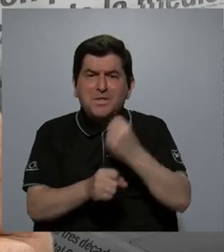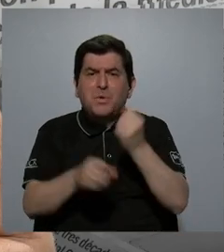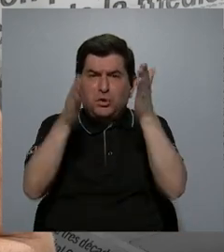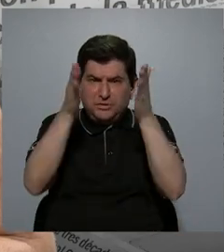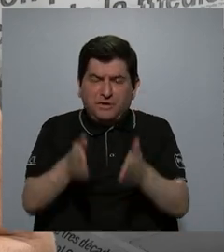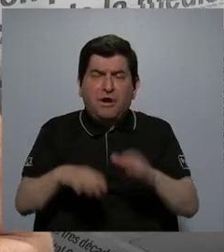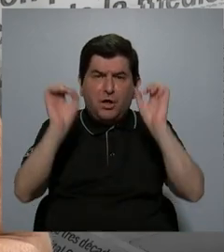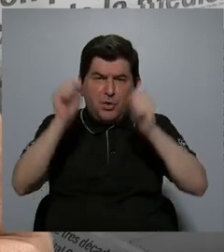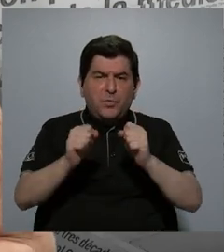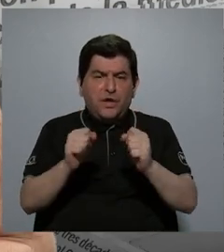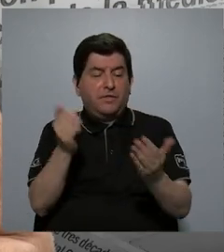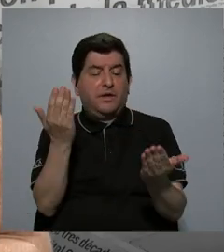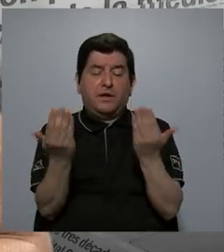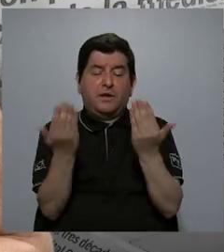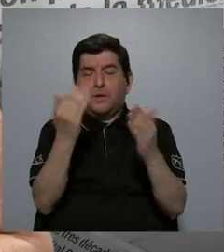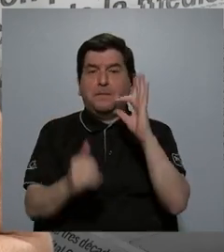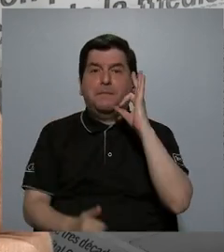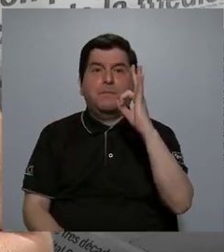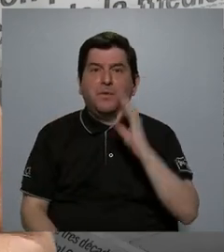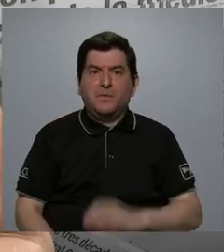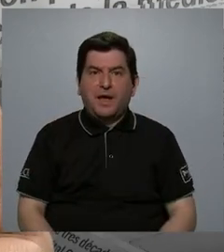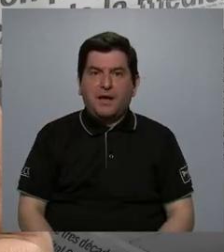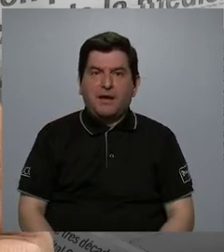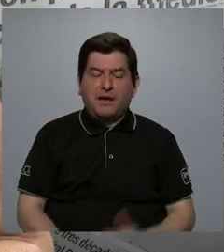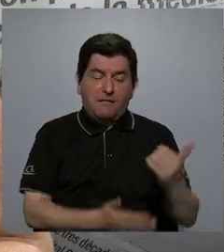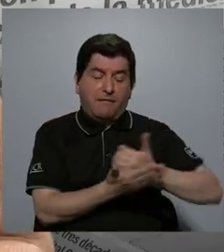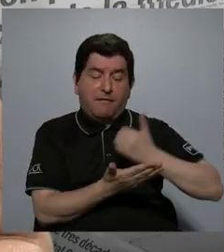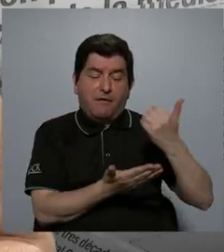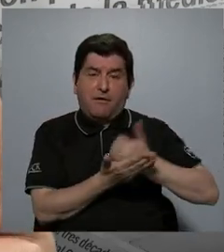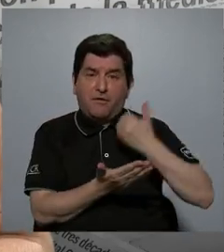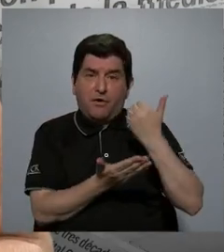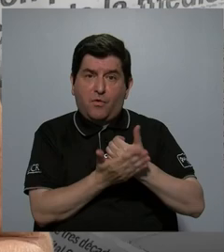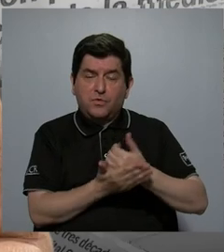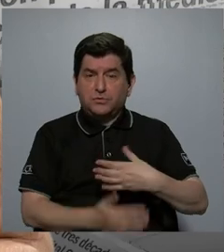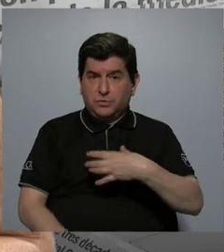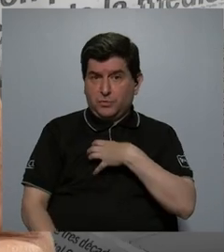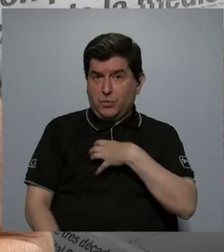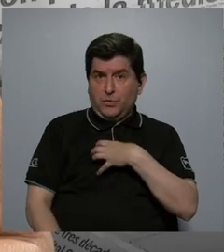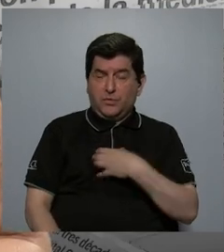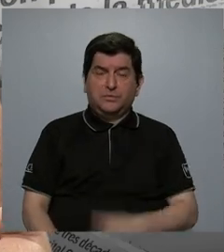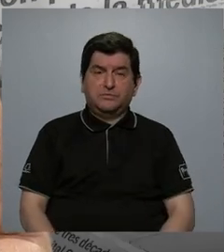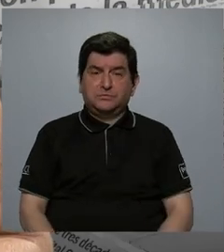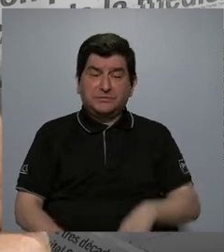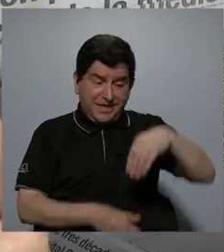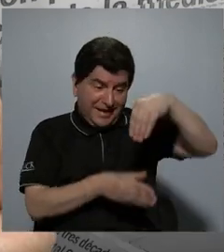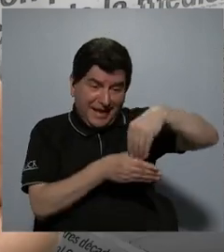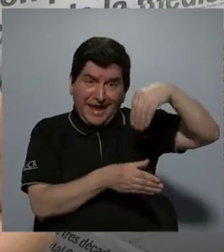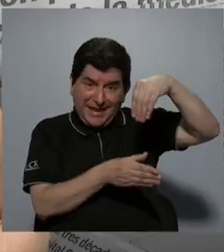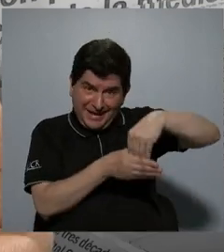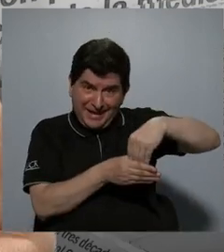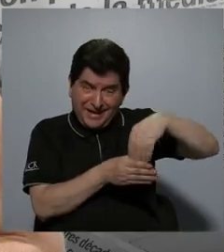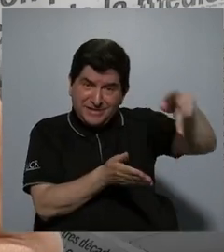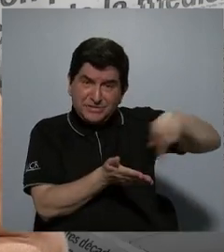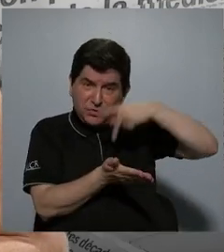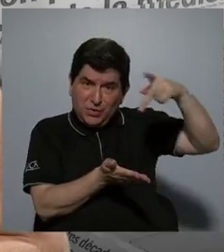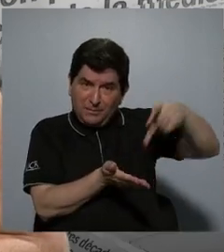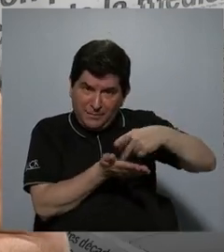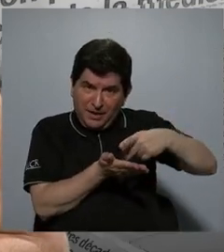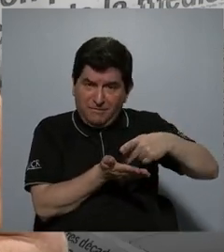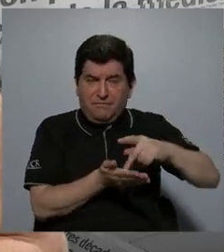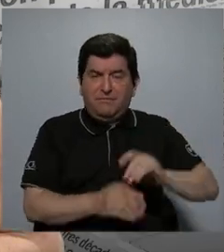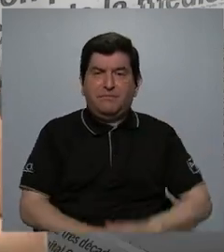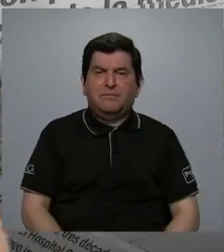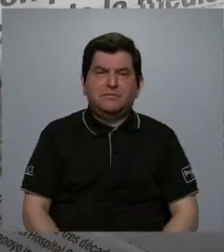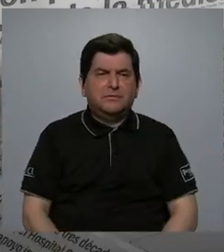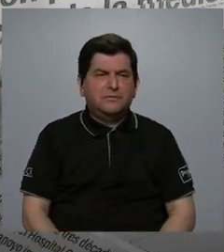trabajadoras pueden comparar bien, por ejemplo, los recursos, sus ingresos, ¿no?, los recursos, la remuneración que obtienen